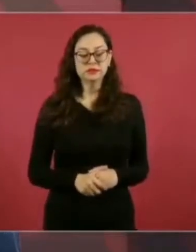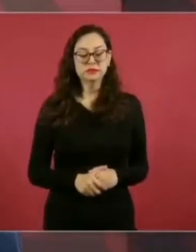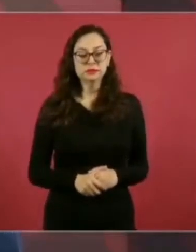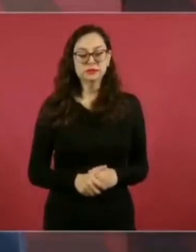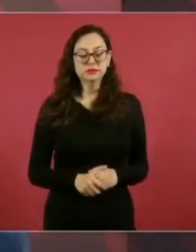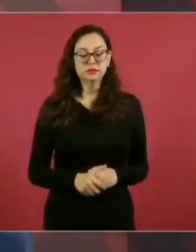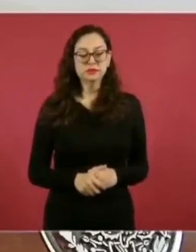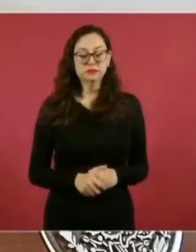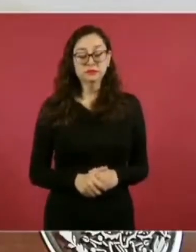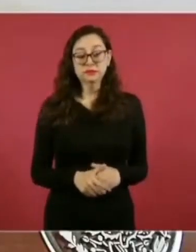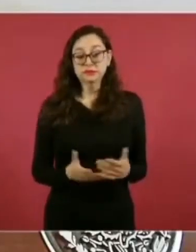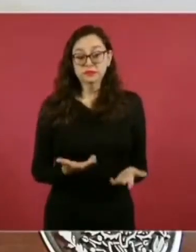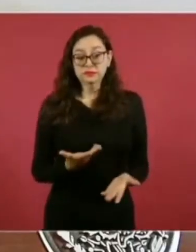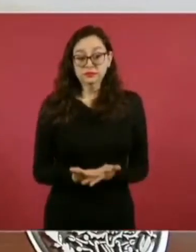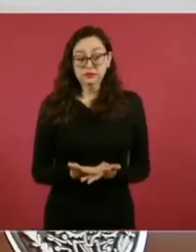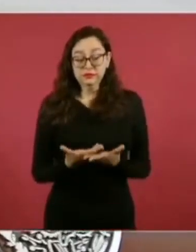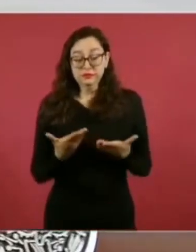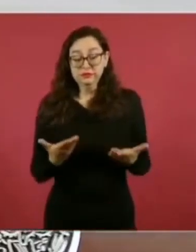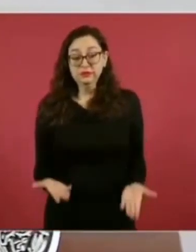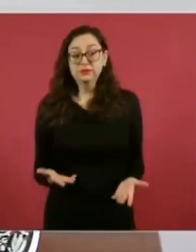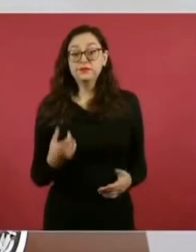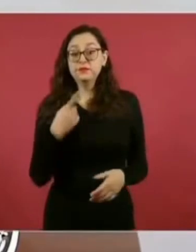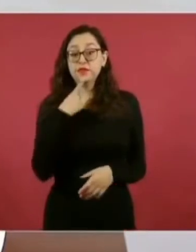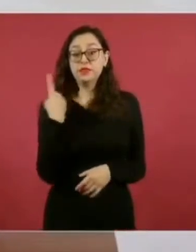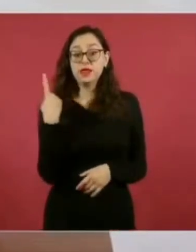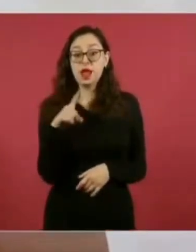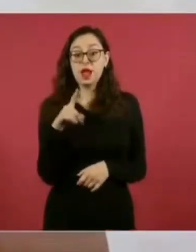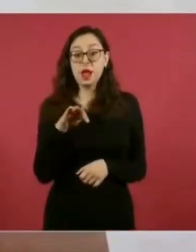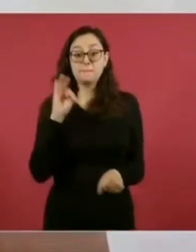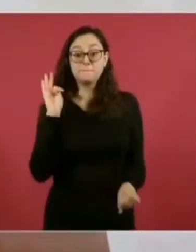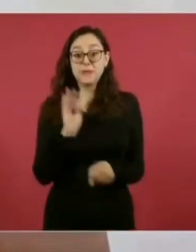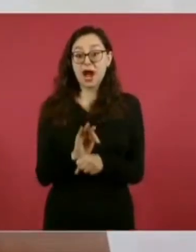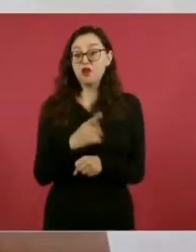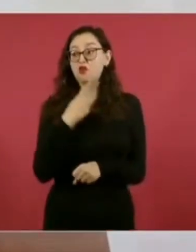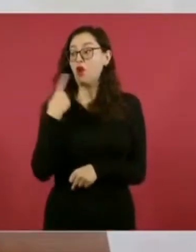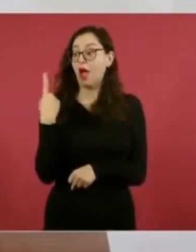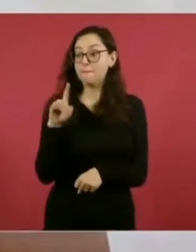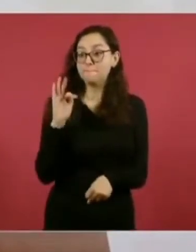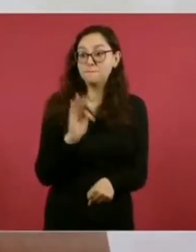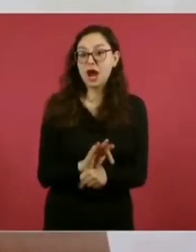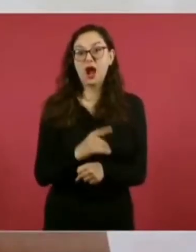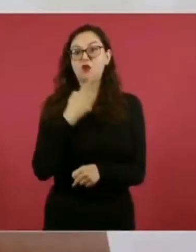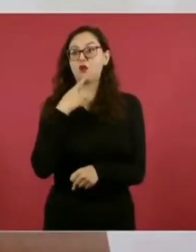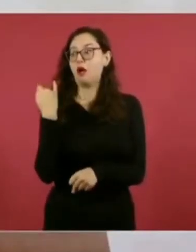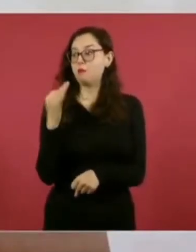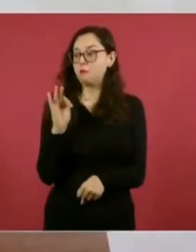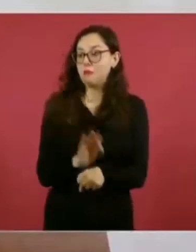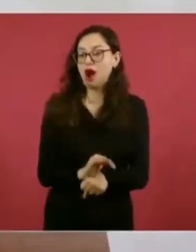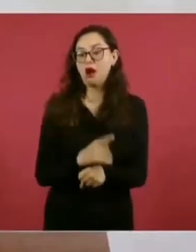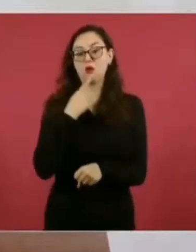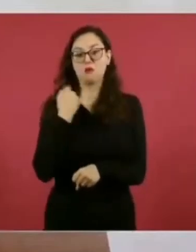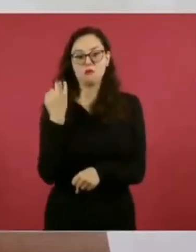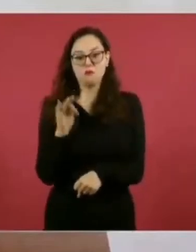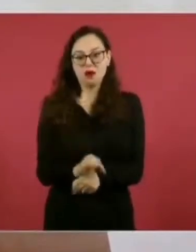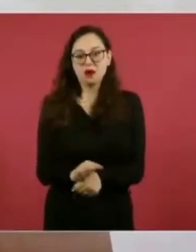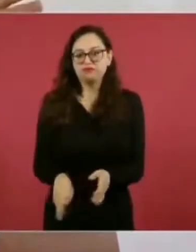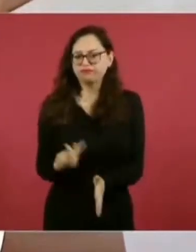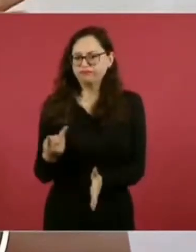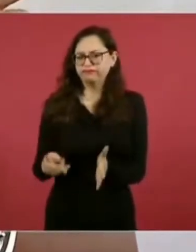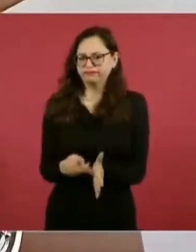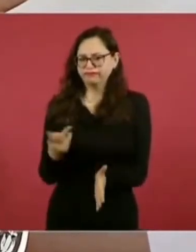Ahora hay amparo para todos, que no hay